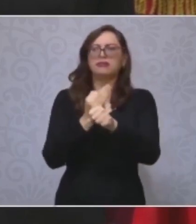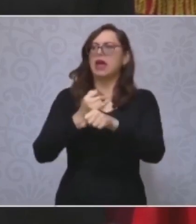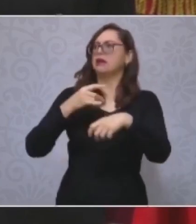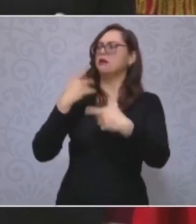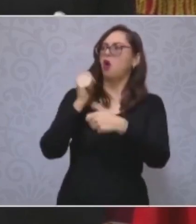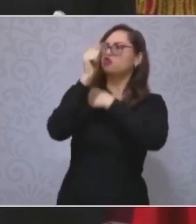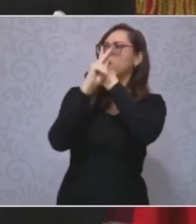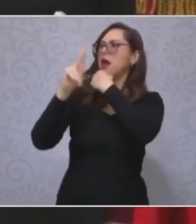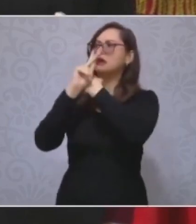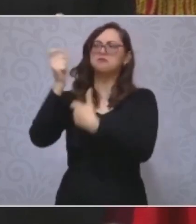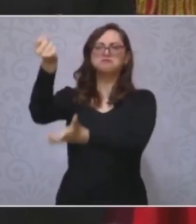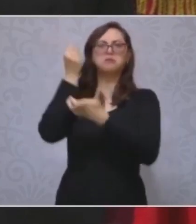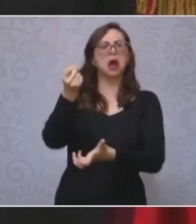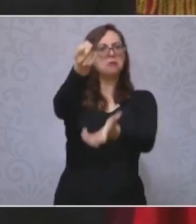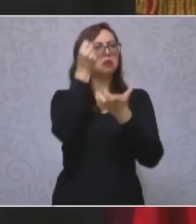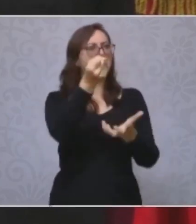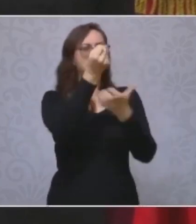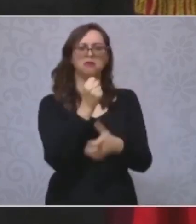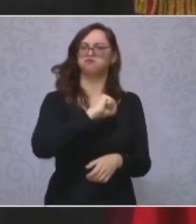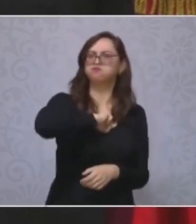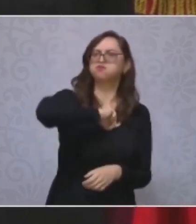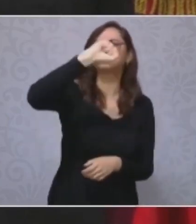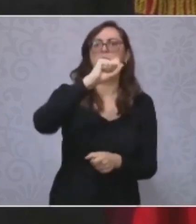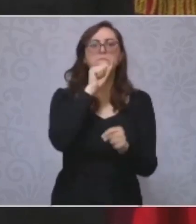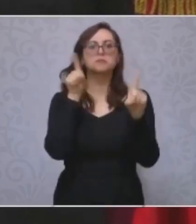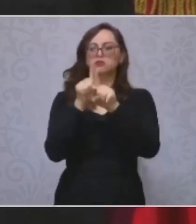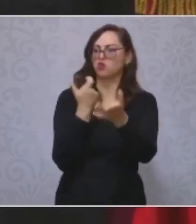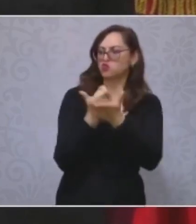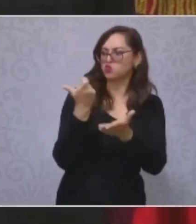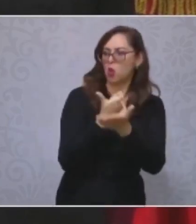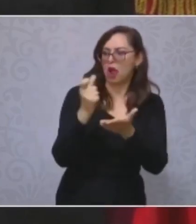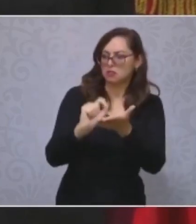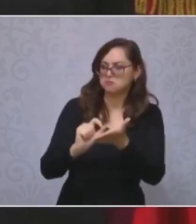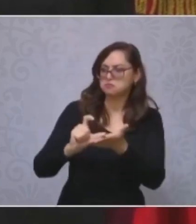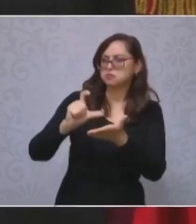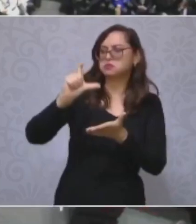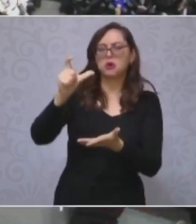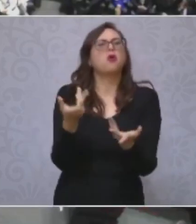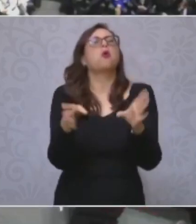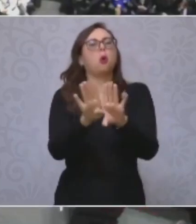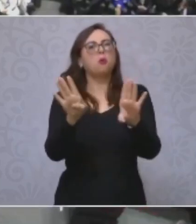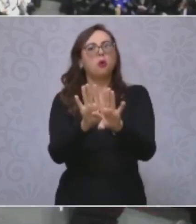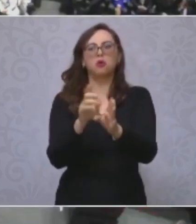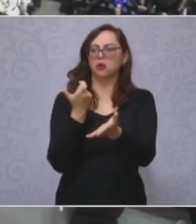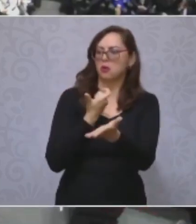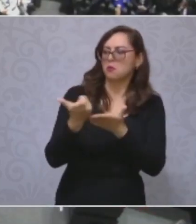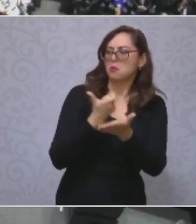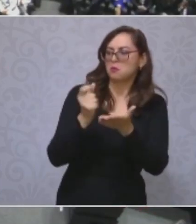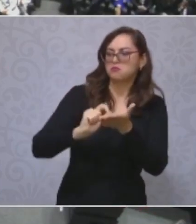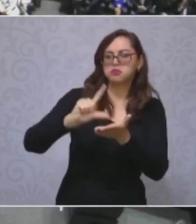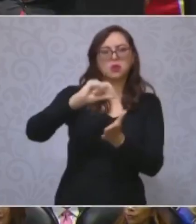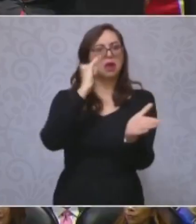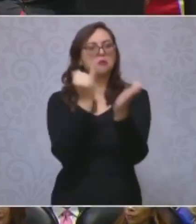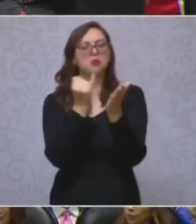tiempo aumentaron los salarios? ¿Cómo es que aumentó el salario mínimo y no subió la inflación? La respuesta